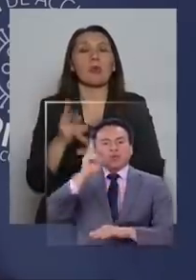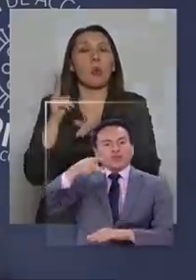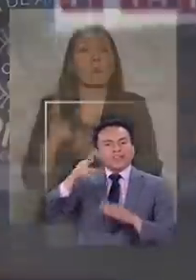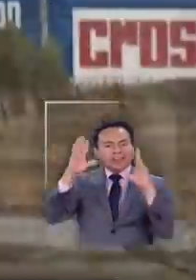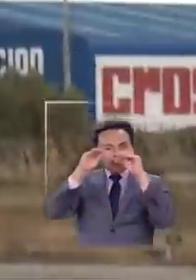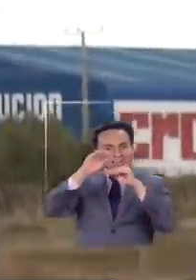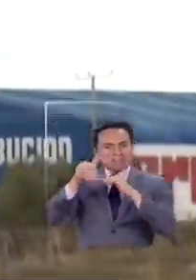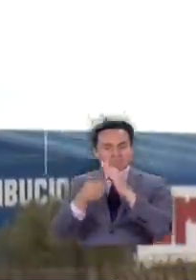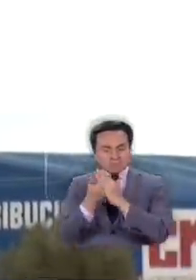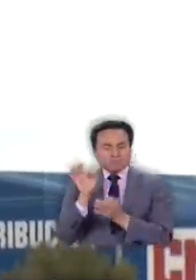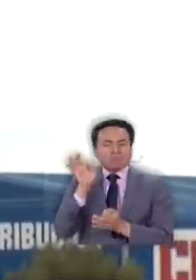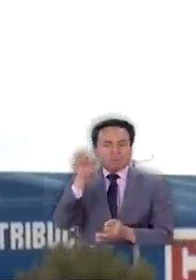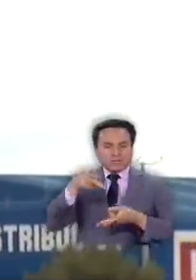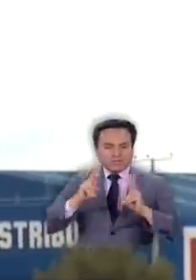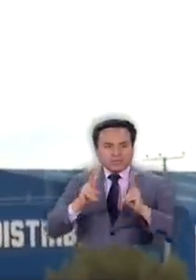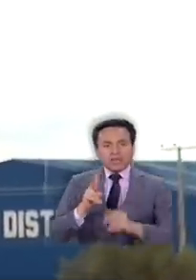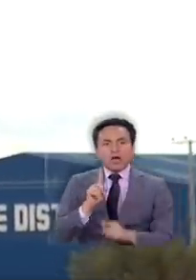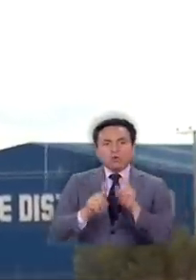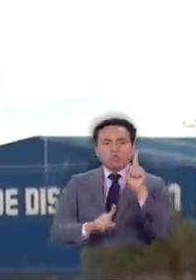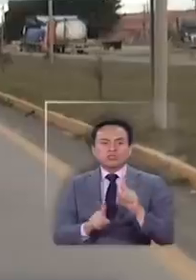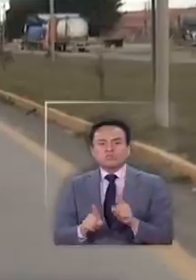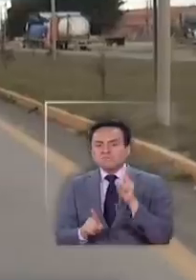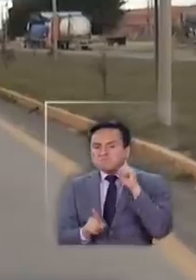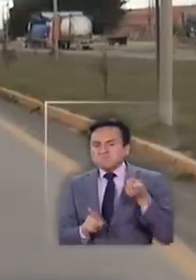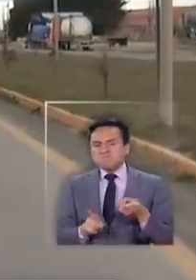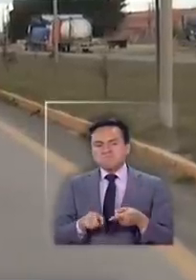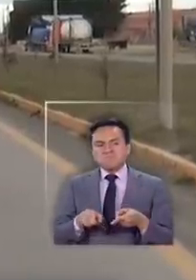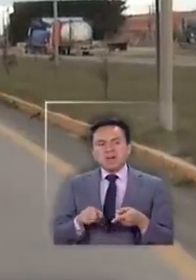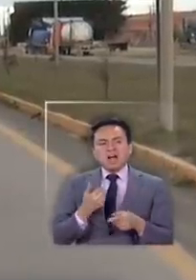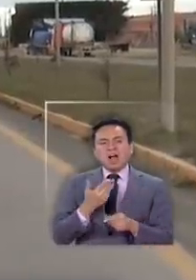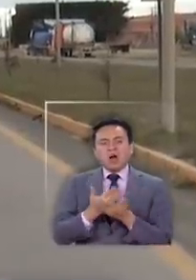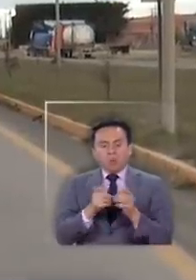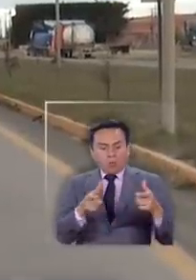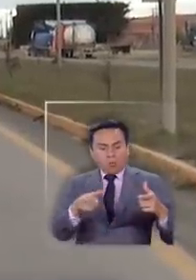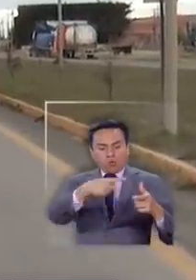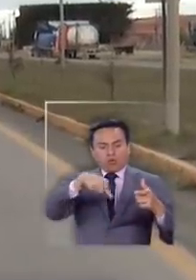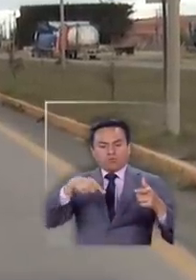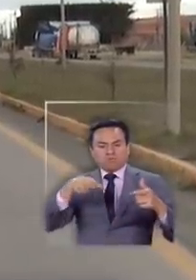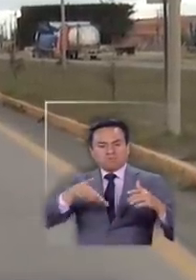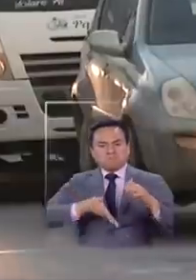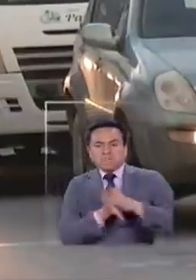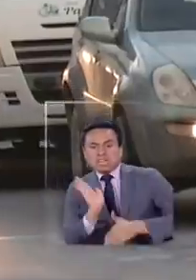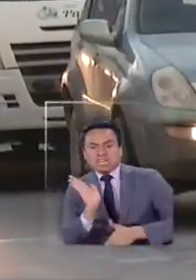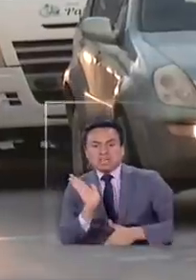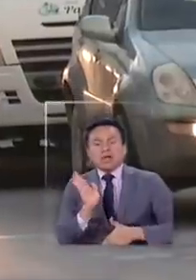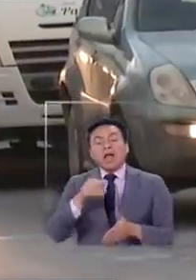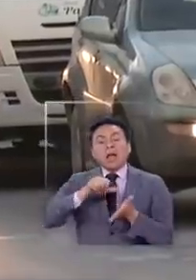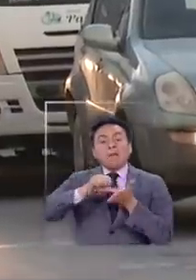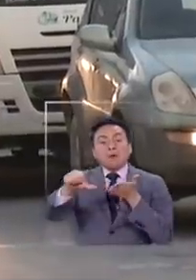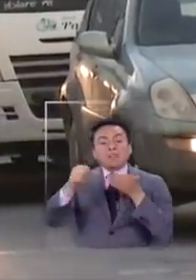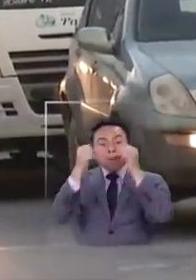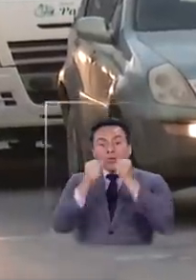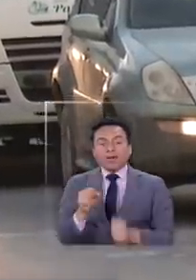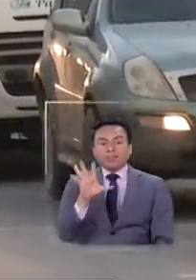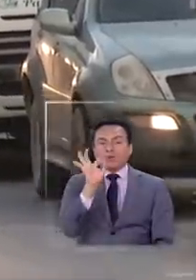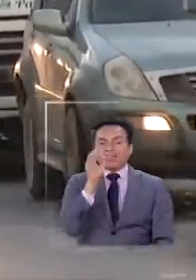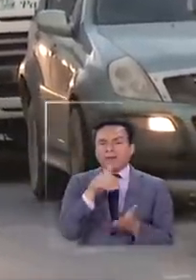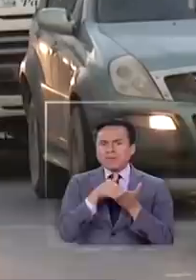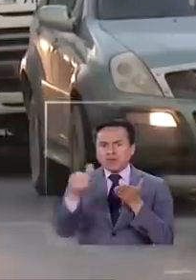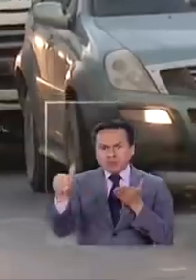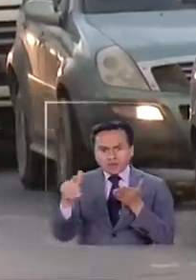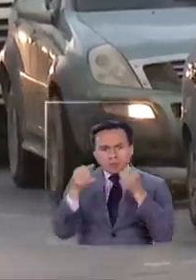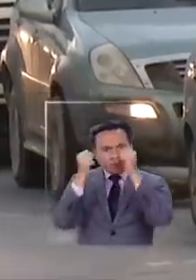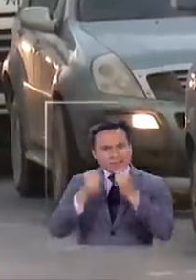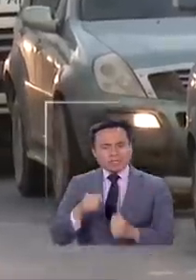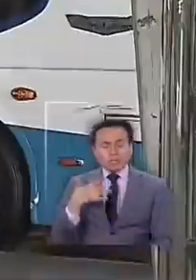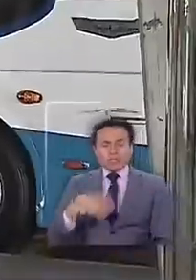queda. Advirtieron que quienes quebranten o intenten salir del cordón sanitario arriesgan multas de hasta 50 millones de